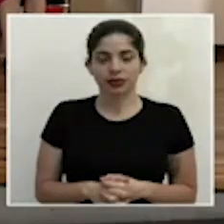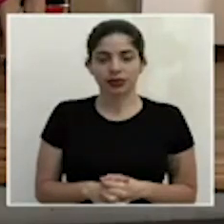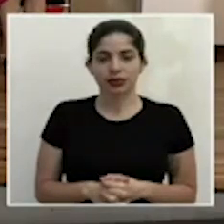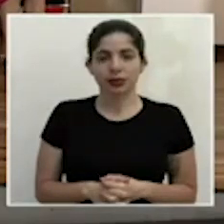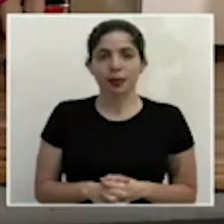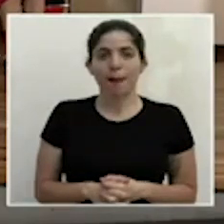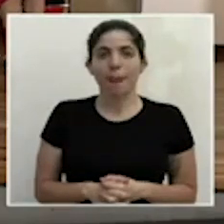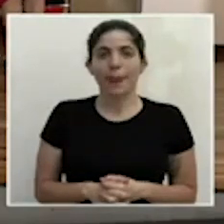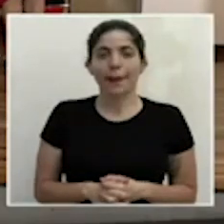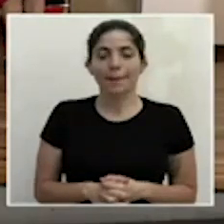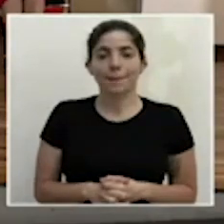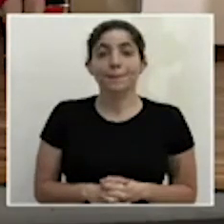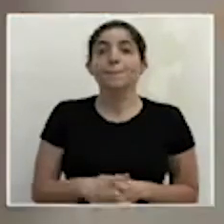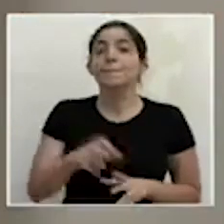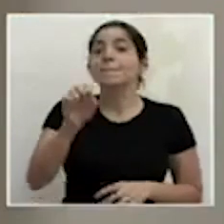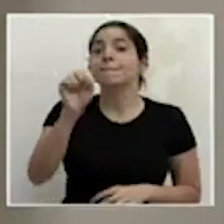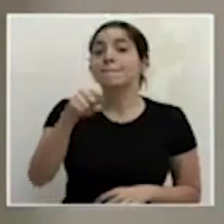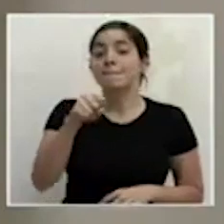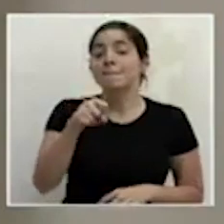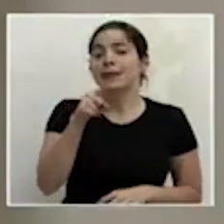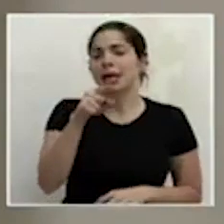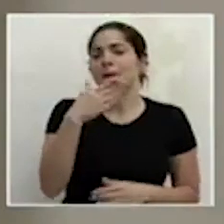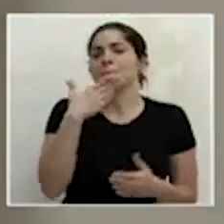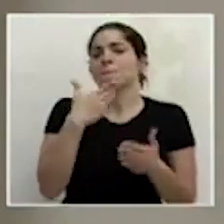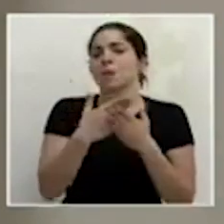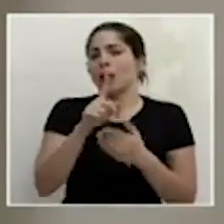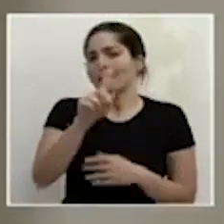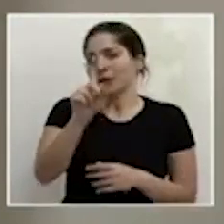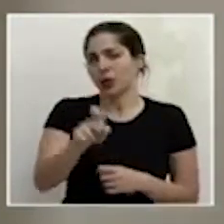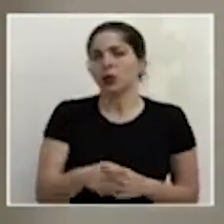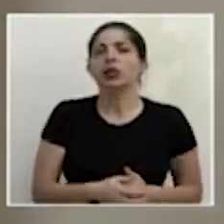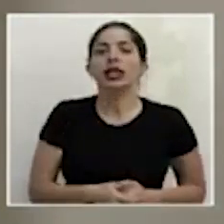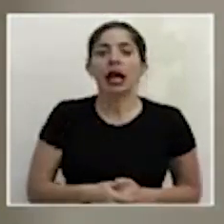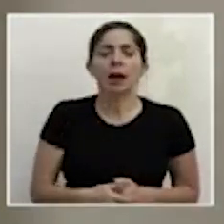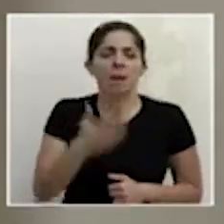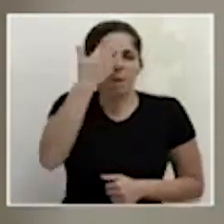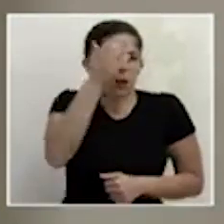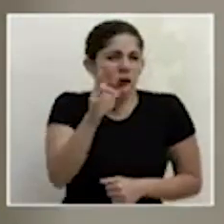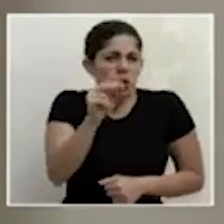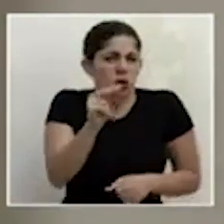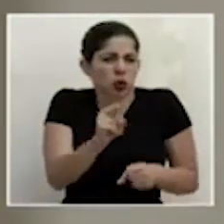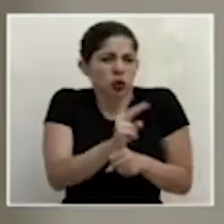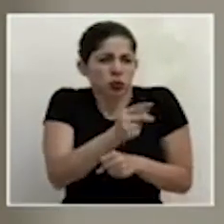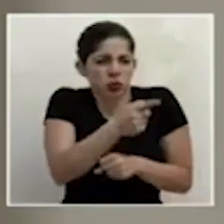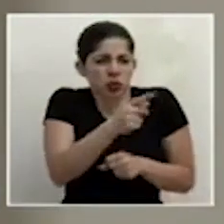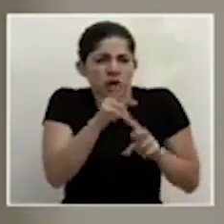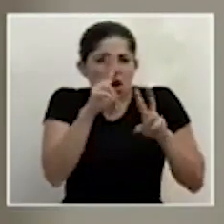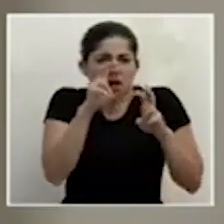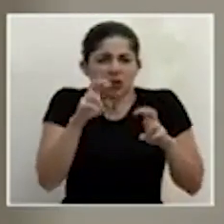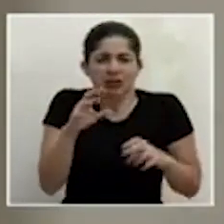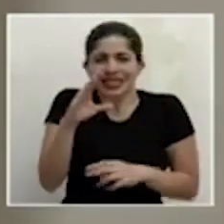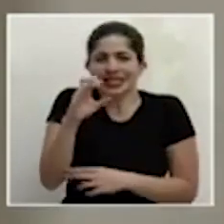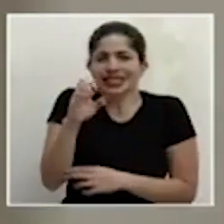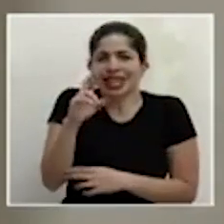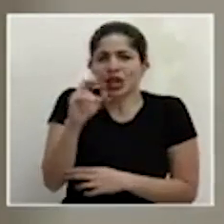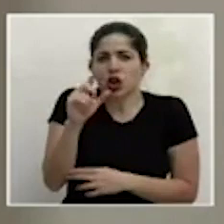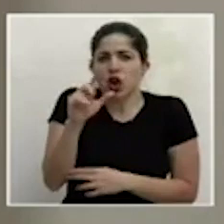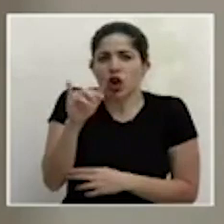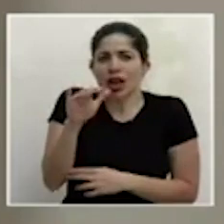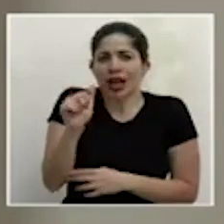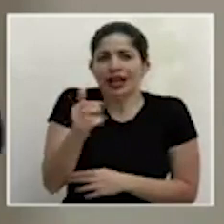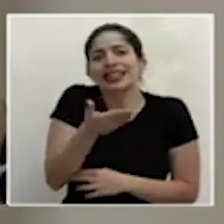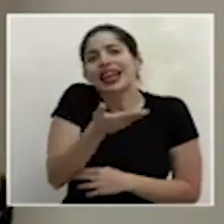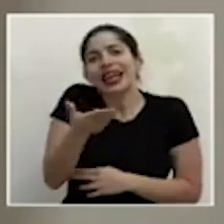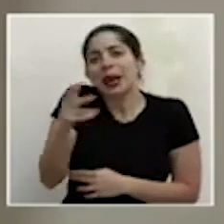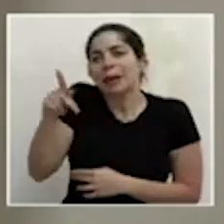si es una una muy buena pregunta ¿por qué no usar estas pruebas serológicas en vez de la de PCR